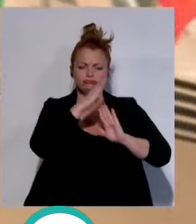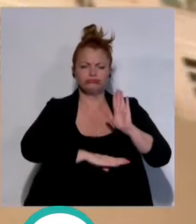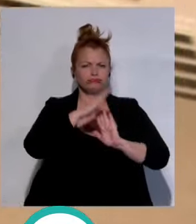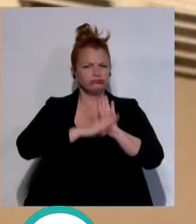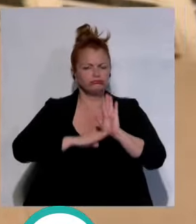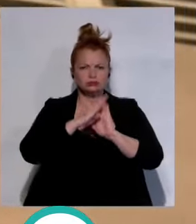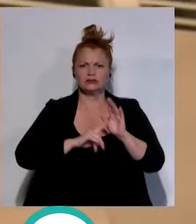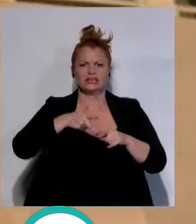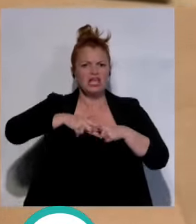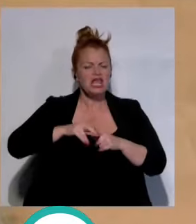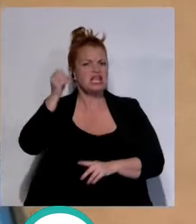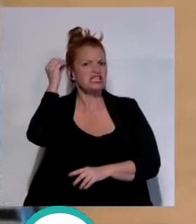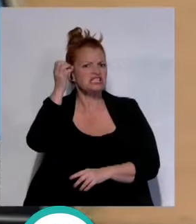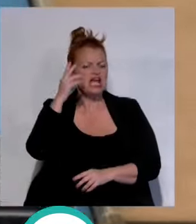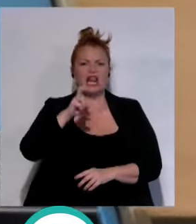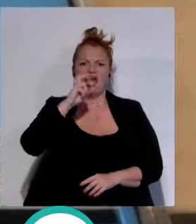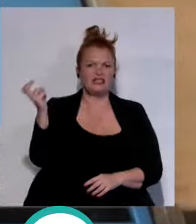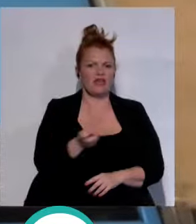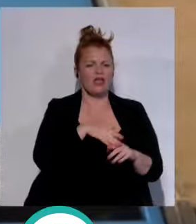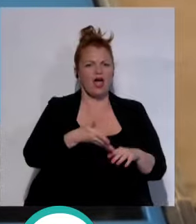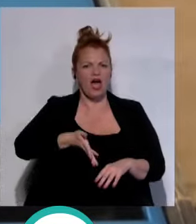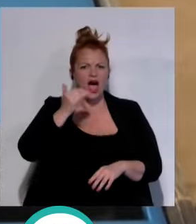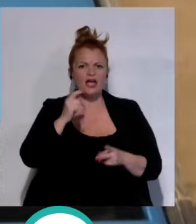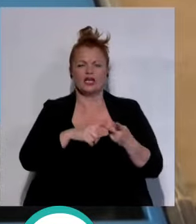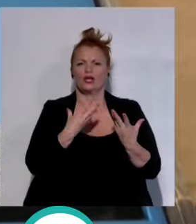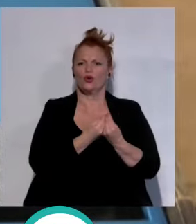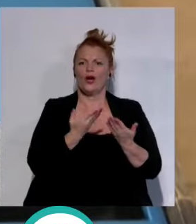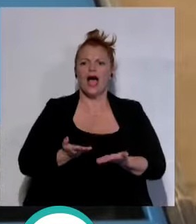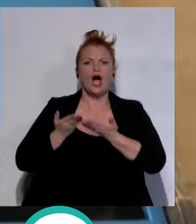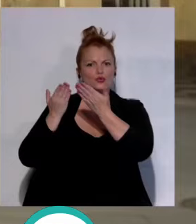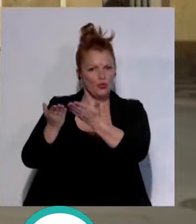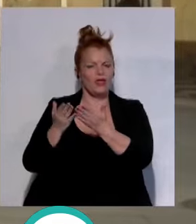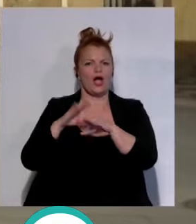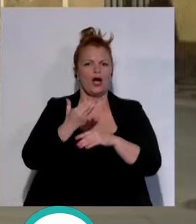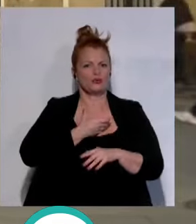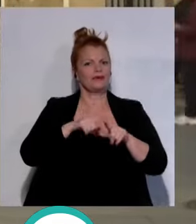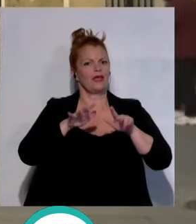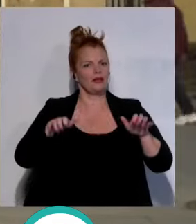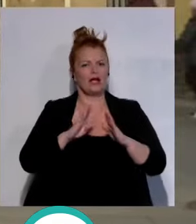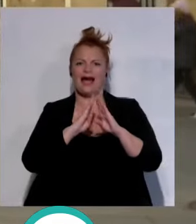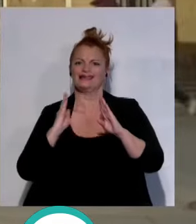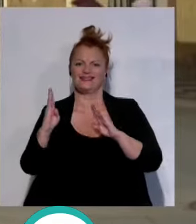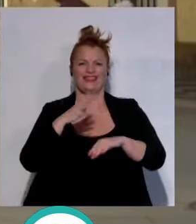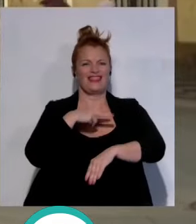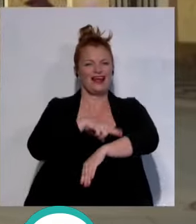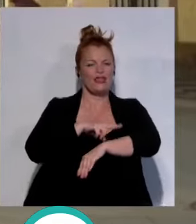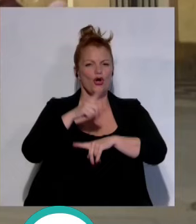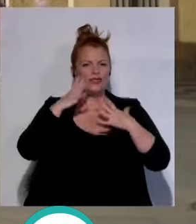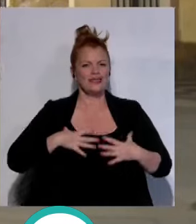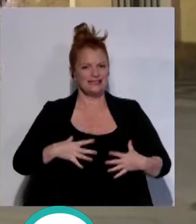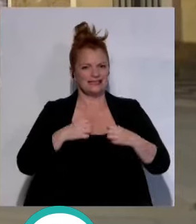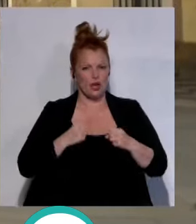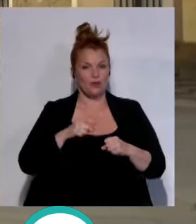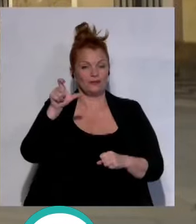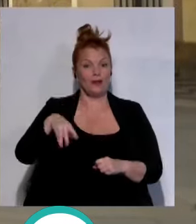de talleres charlas y actividades. Cuenta con la ayuda del Ayuntamiento de Cádiz a través de su Delegación de Salud Según